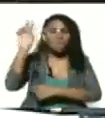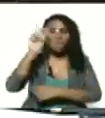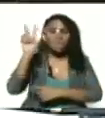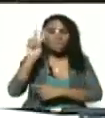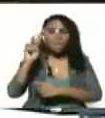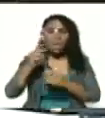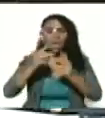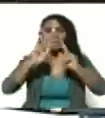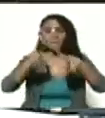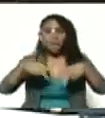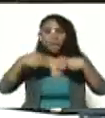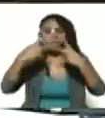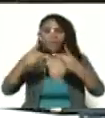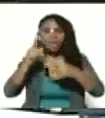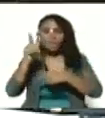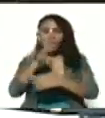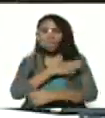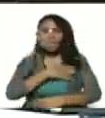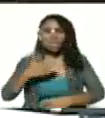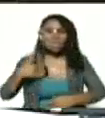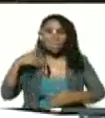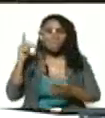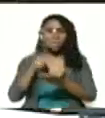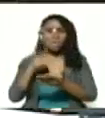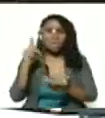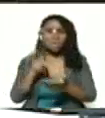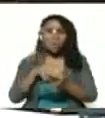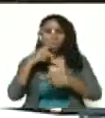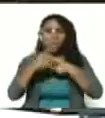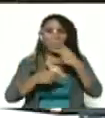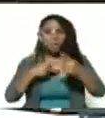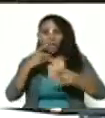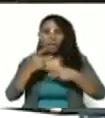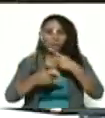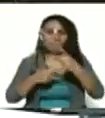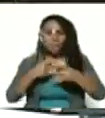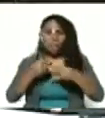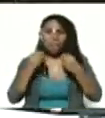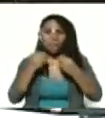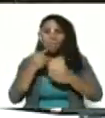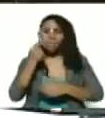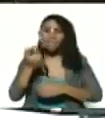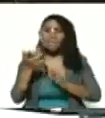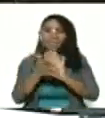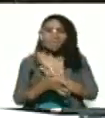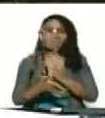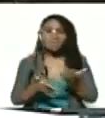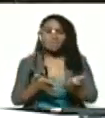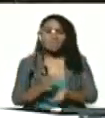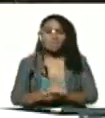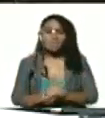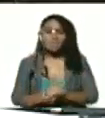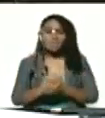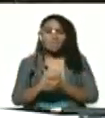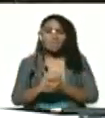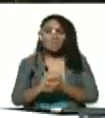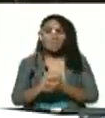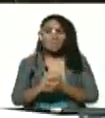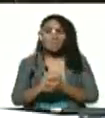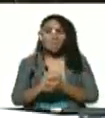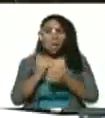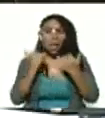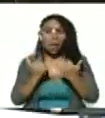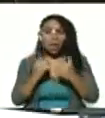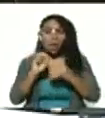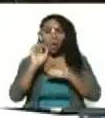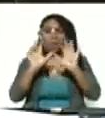renovar su deseo de participación política para decirle ahora el 8